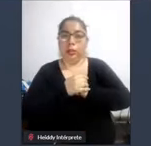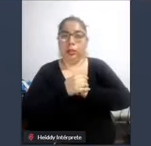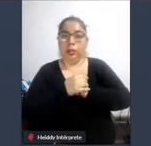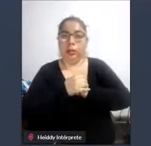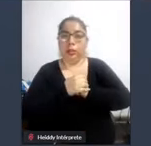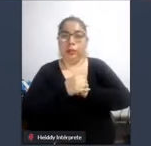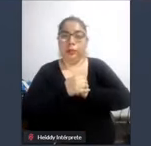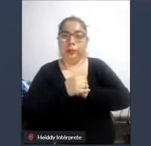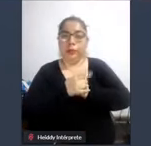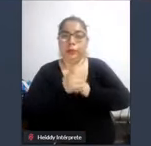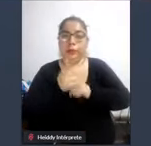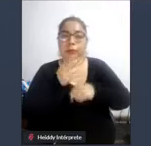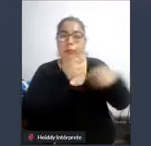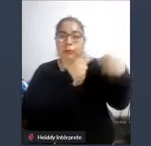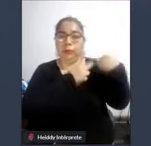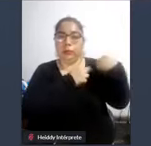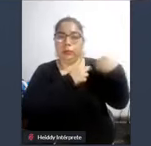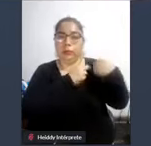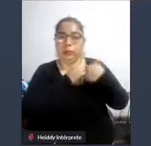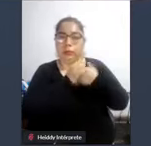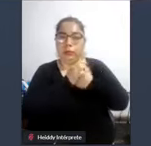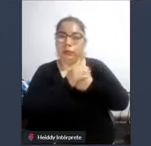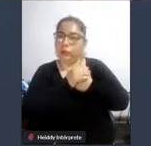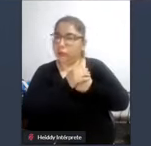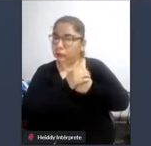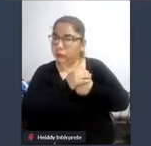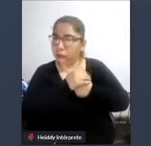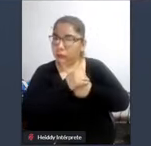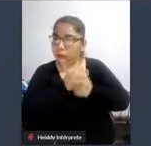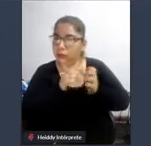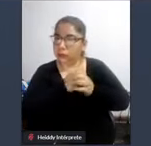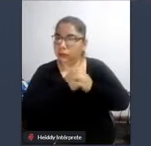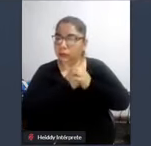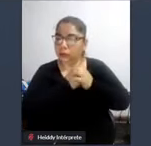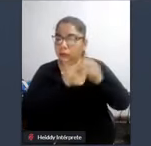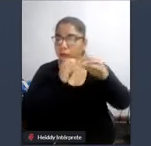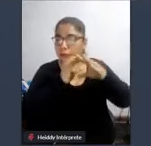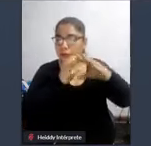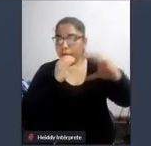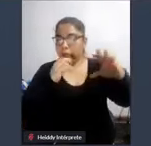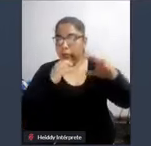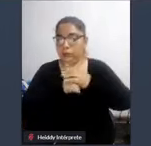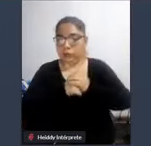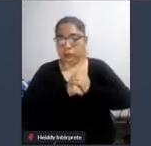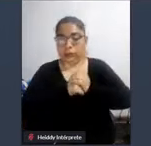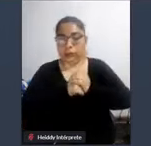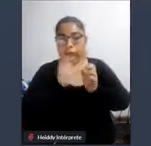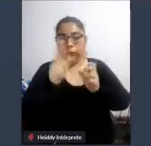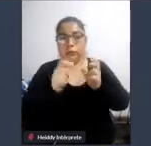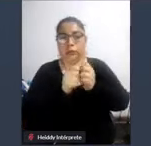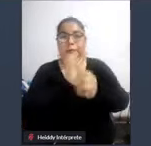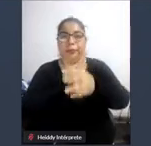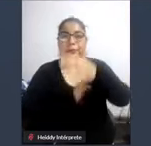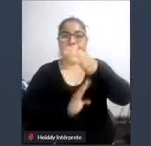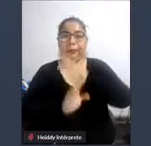gratuidad del pasaje del transporte urbano para las personas con incapacidad severa